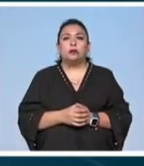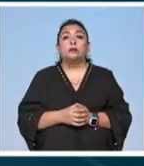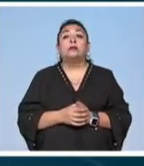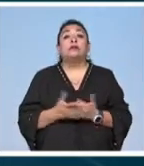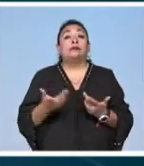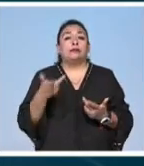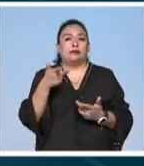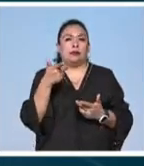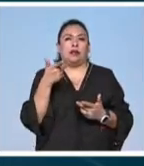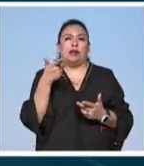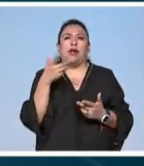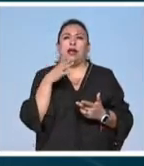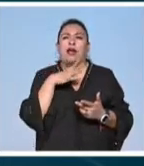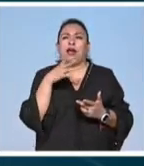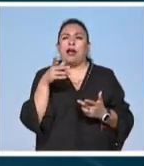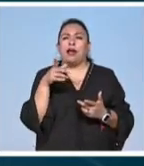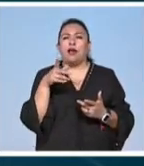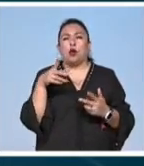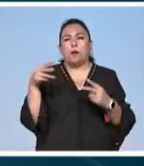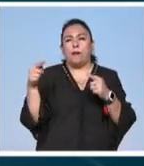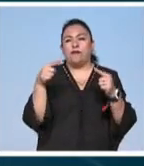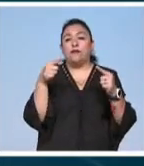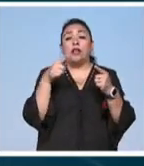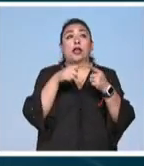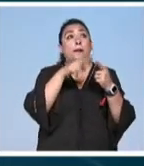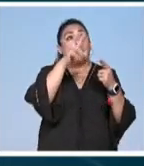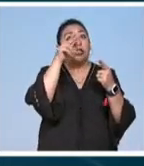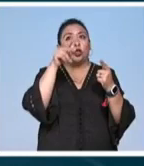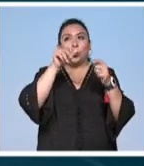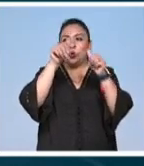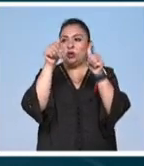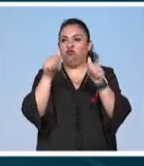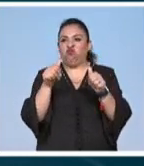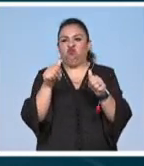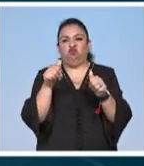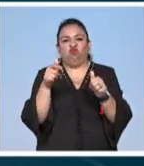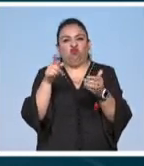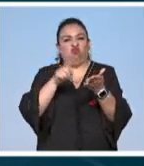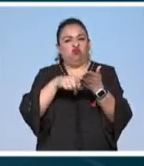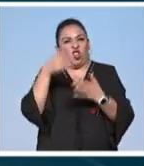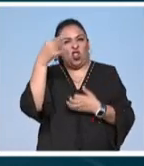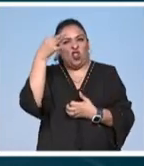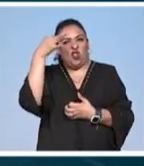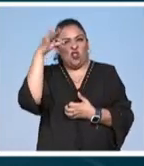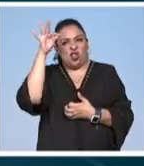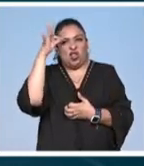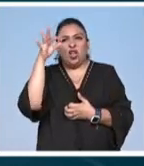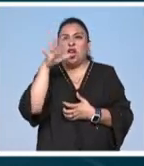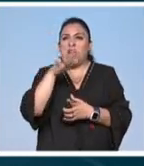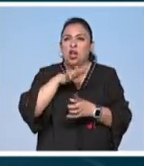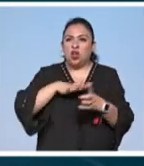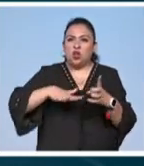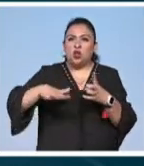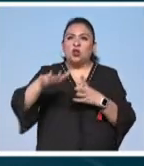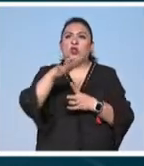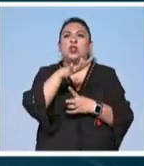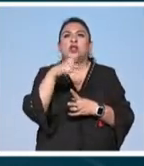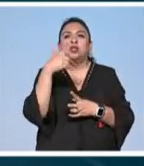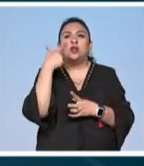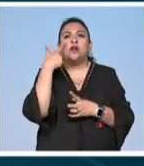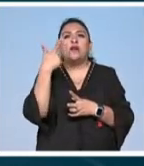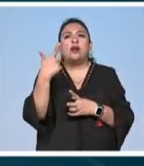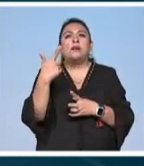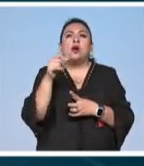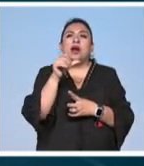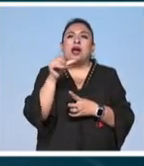este combate se esgrime entre pinturas y esculturas de alta carga filosófica que contextualiza la esencia de